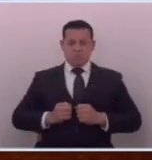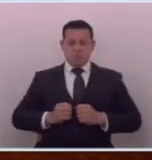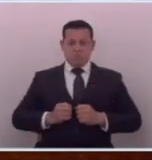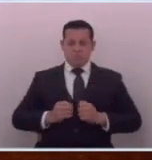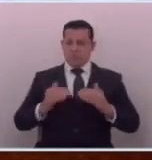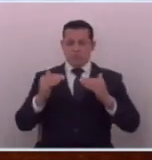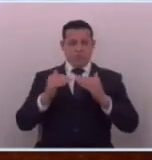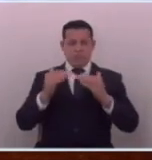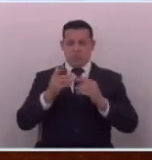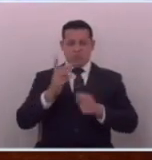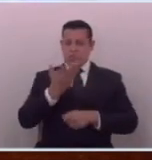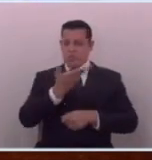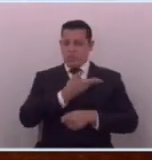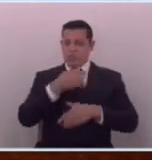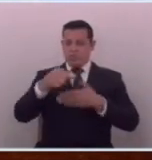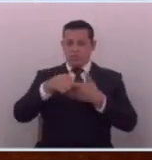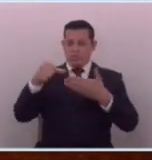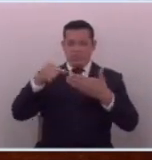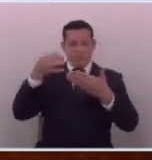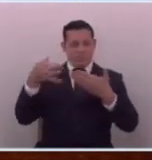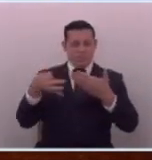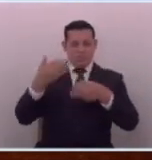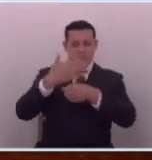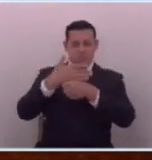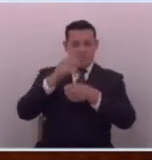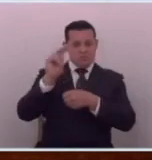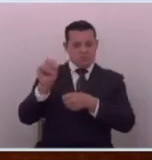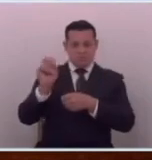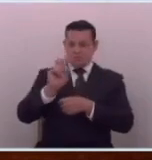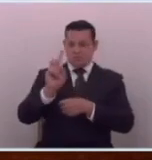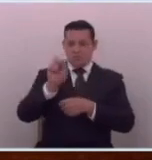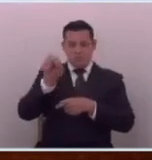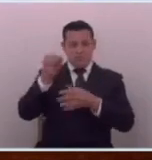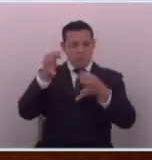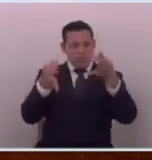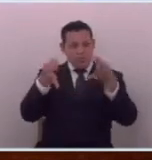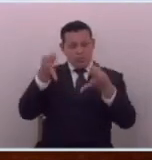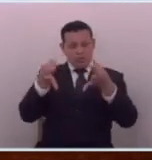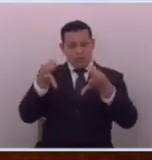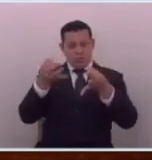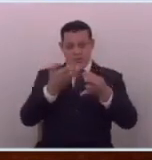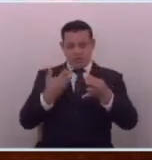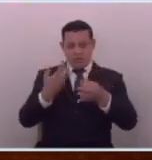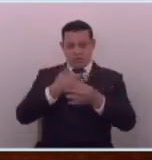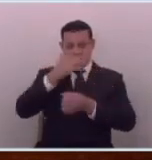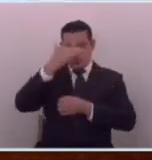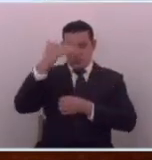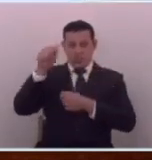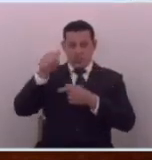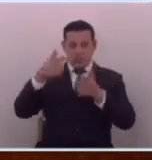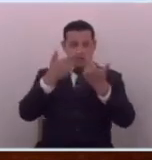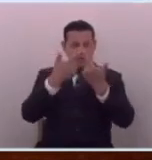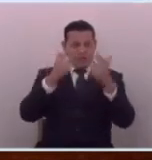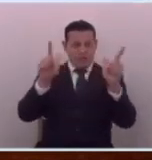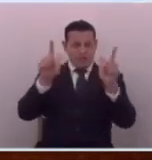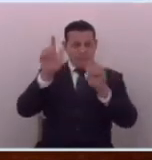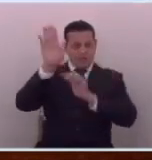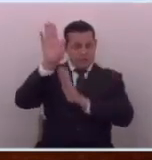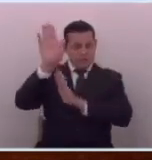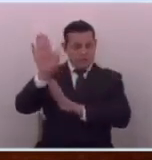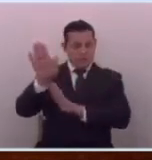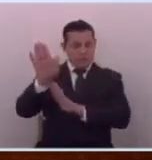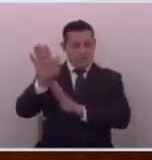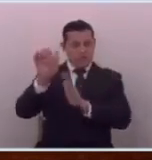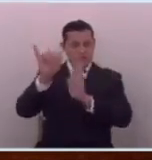ver esta asamblea ni la bancada hacia esos son los juzgados de nuestro país es la libertad de los señores